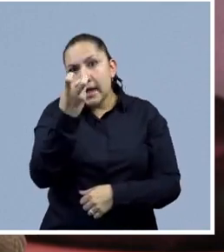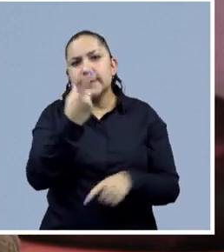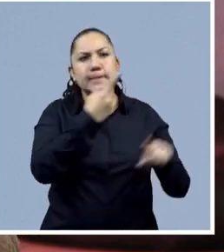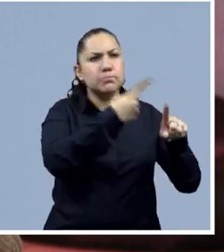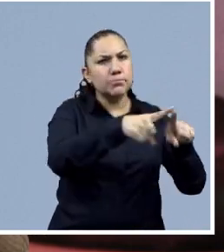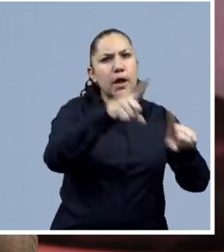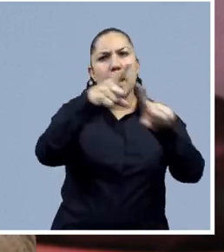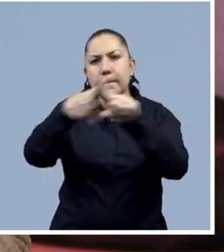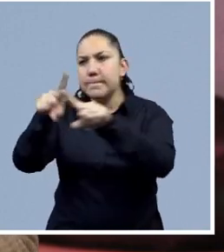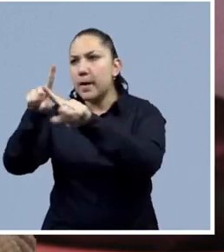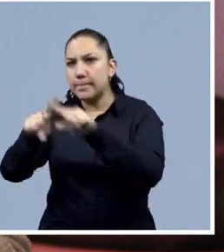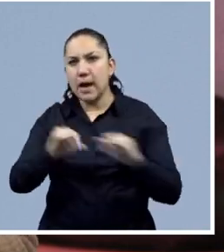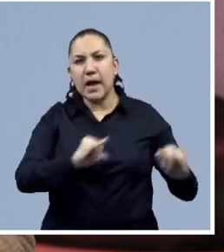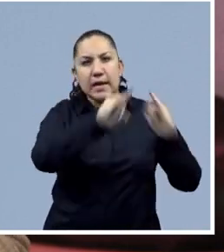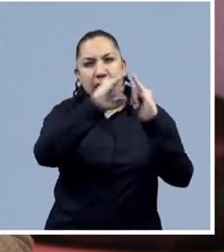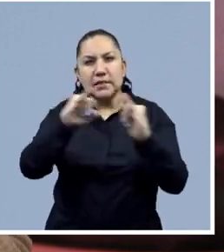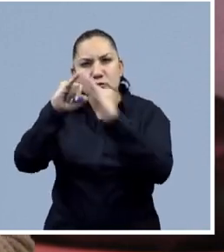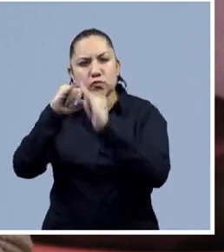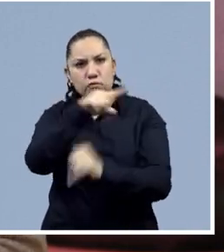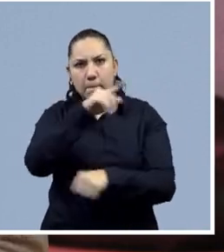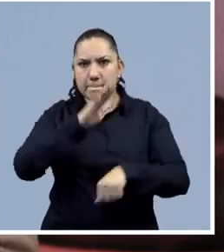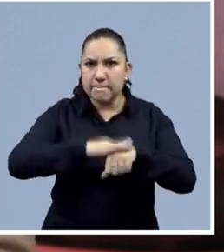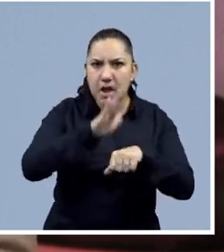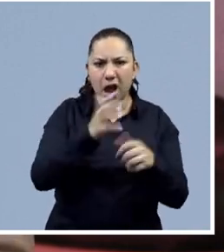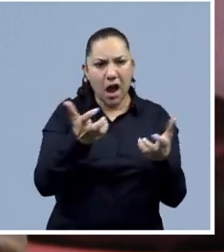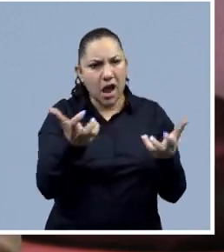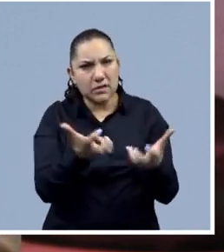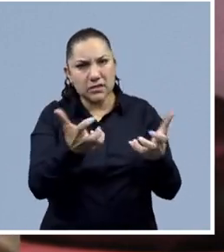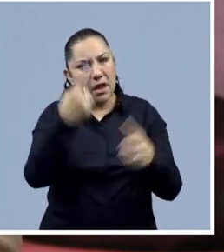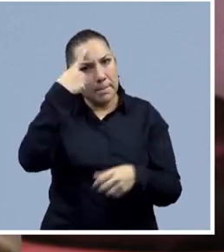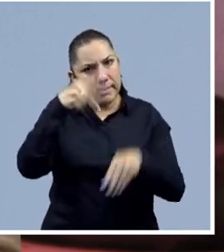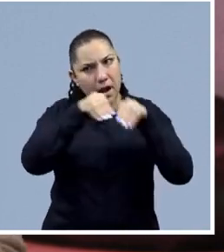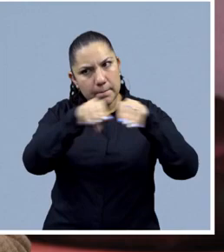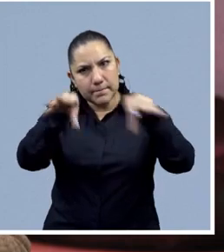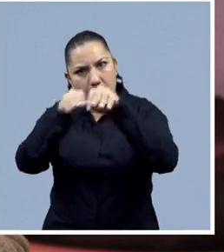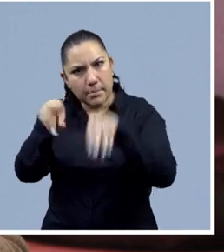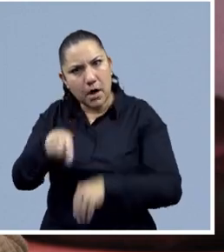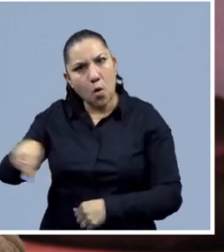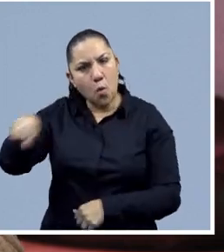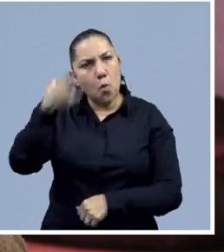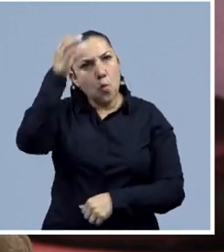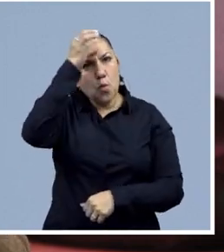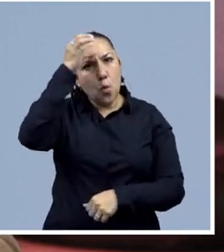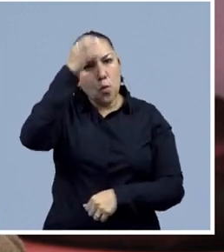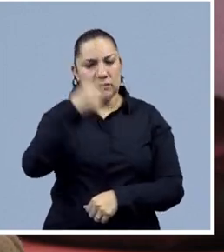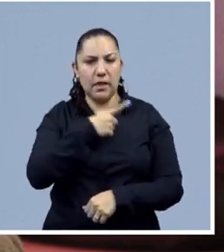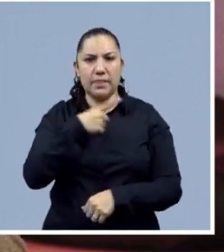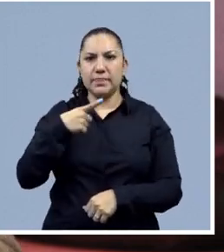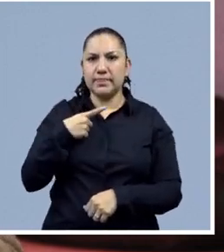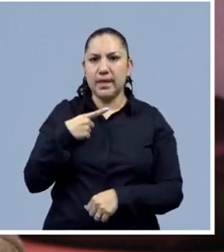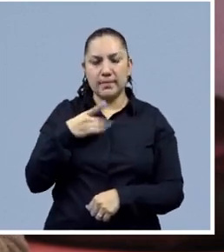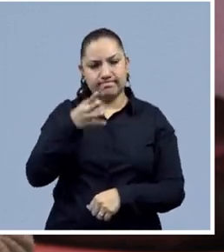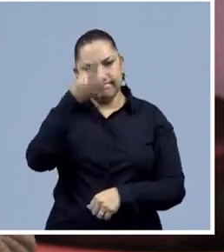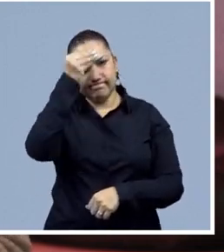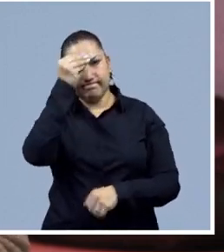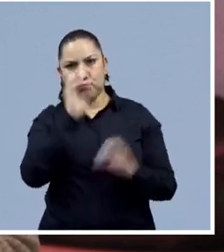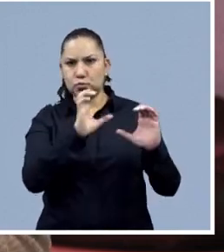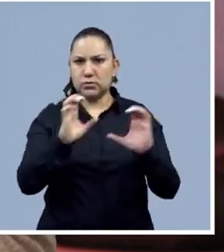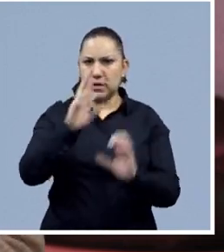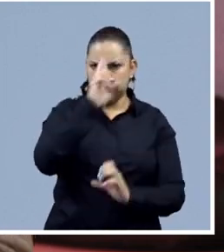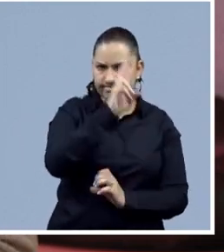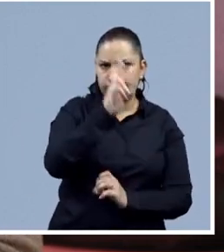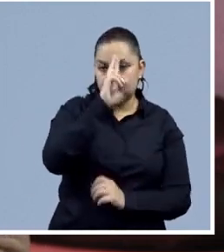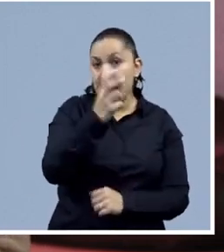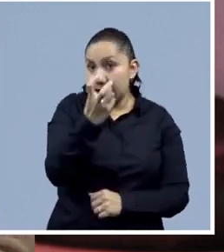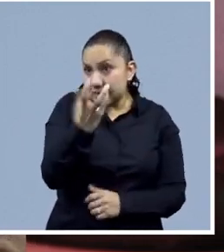hacen este tipo de iniciativas para generar conciencia en la población y es por eso que es muy importante estar de cerca, seguirlas, porque